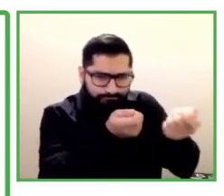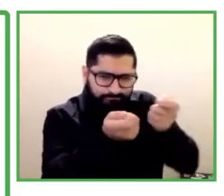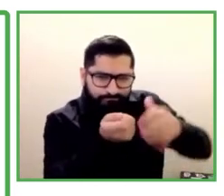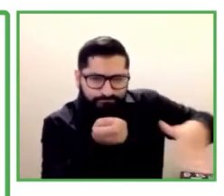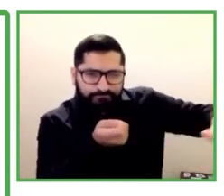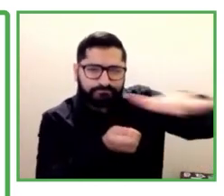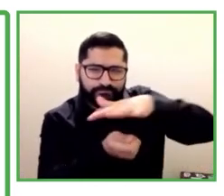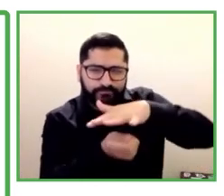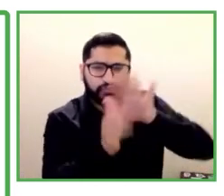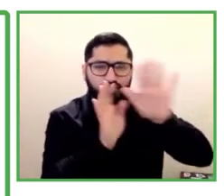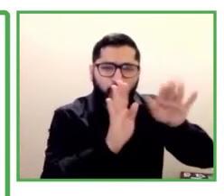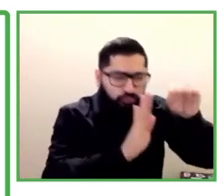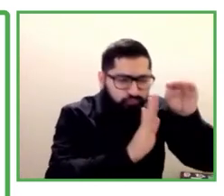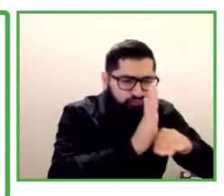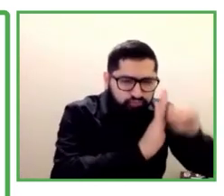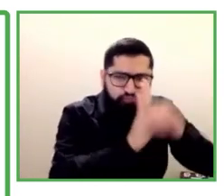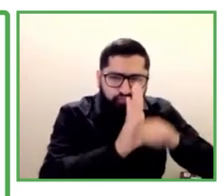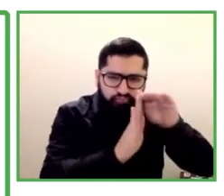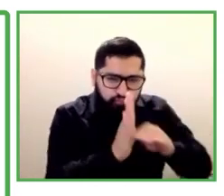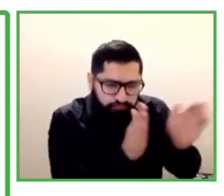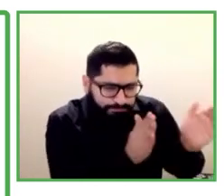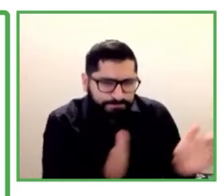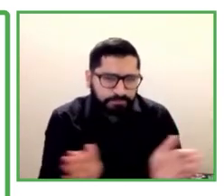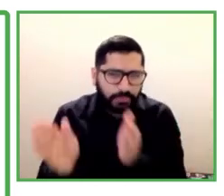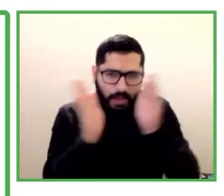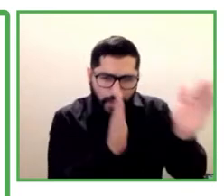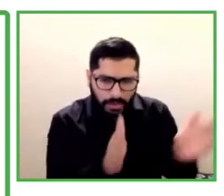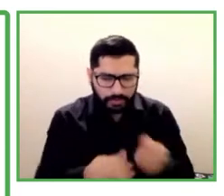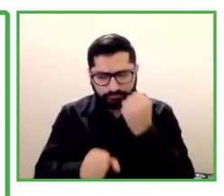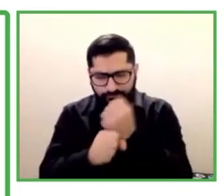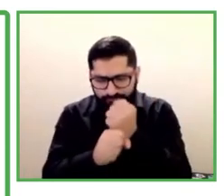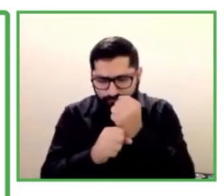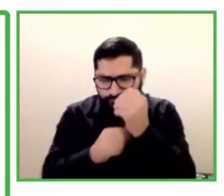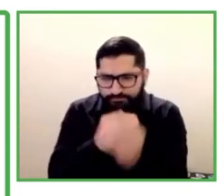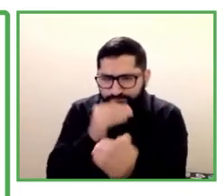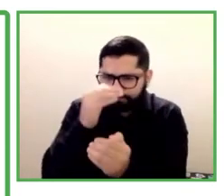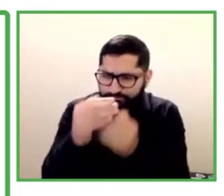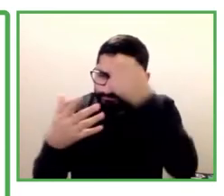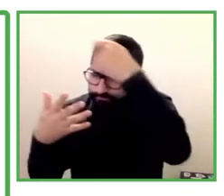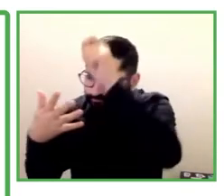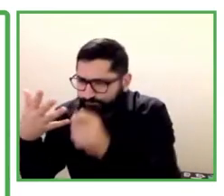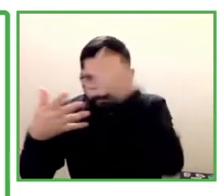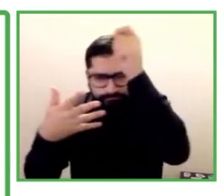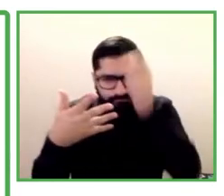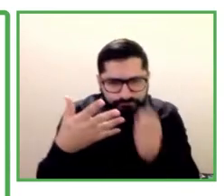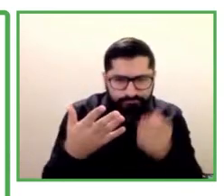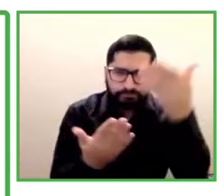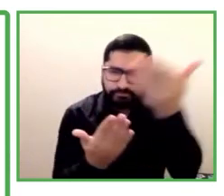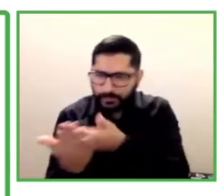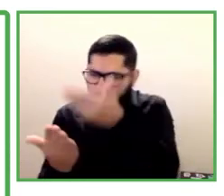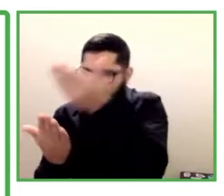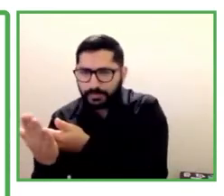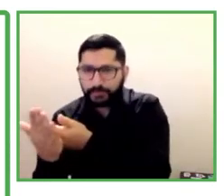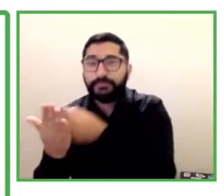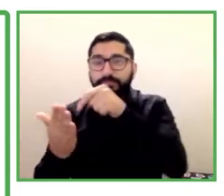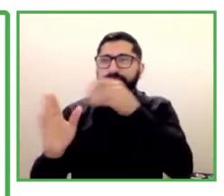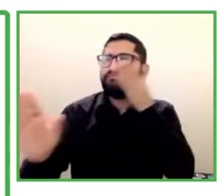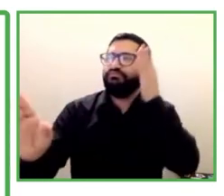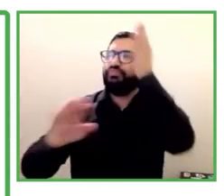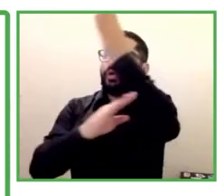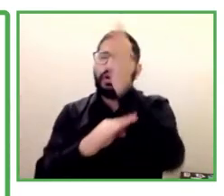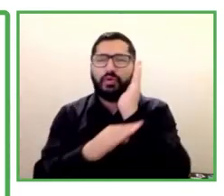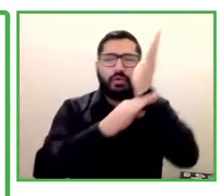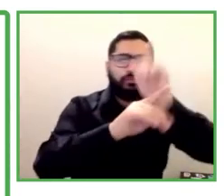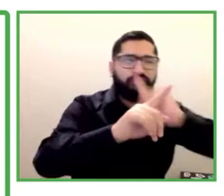estudiantes, como también los viajes de los empleadores, Lucía. Además, tuvimos que pasar por una